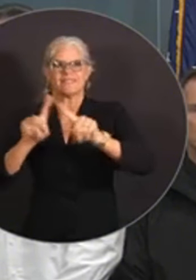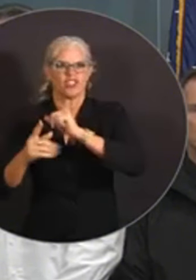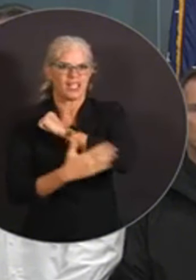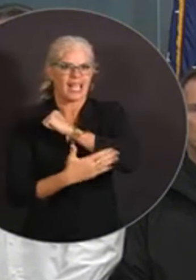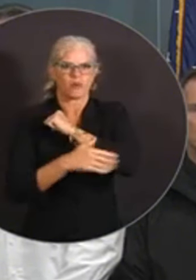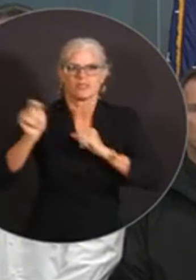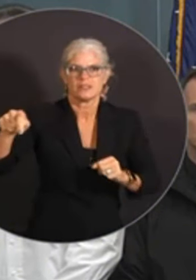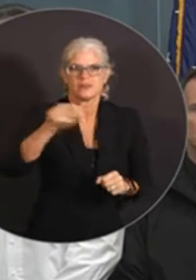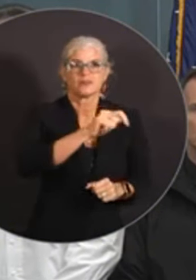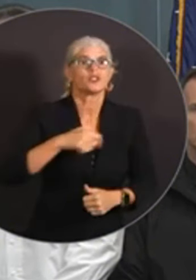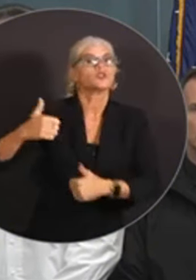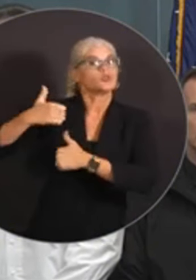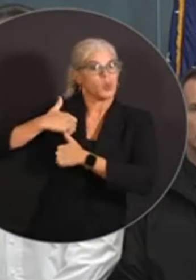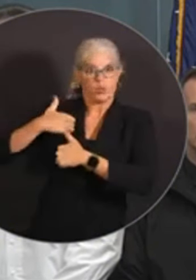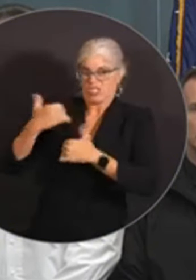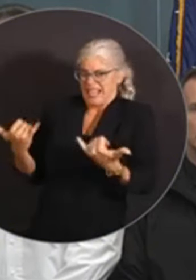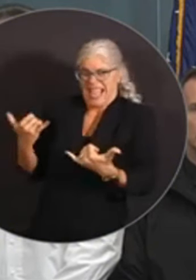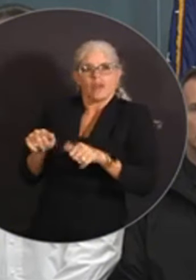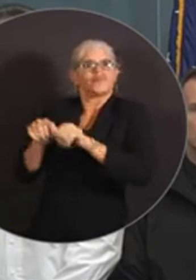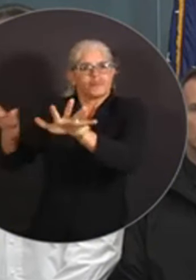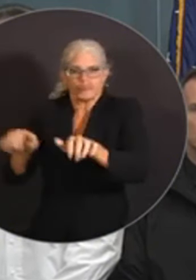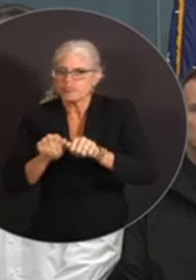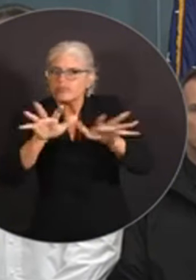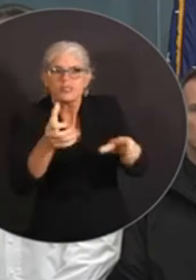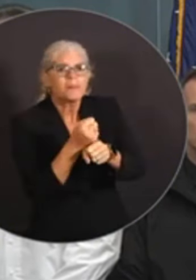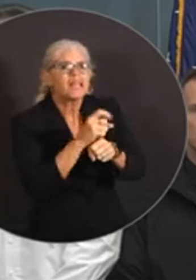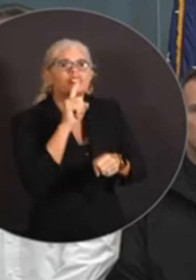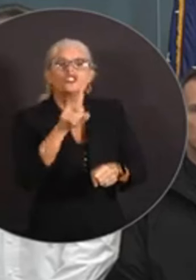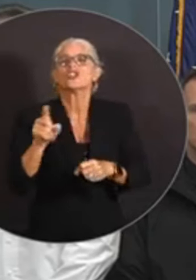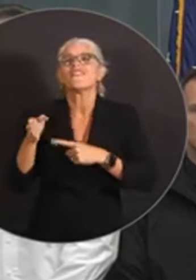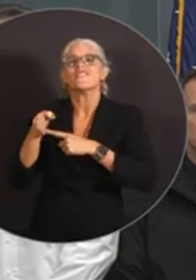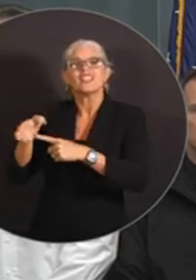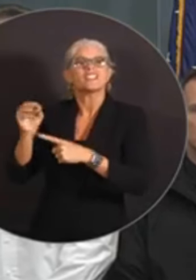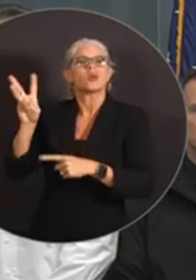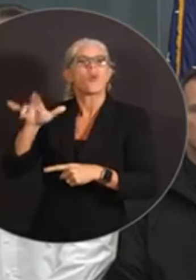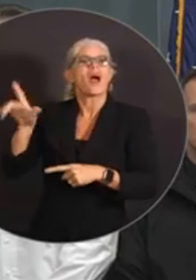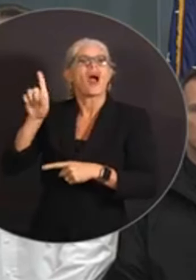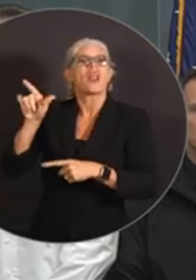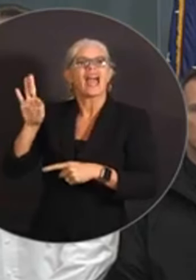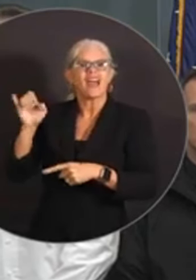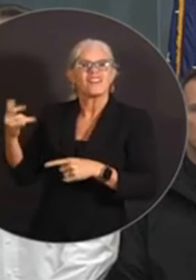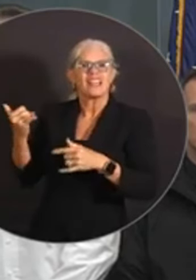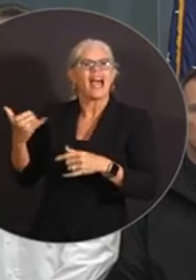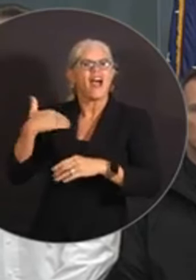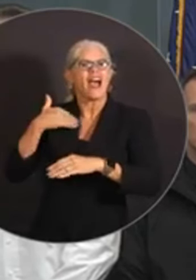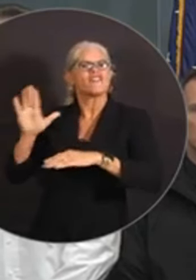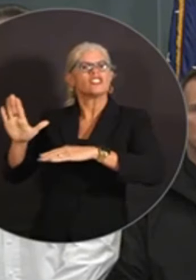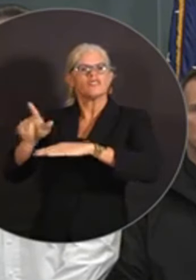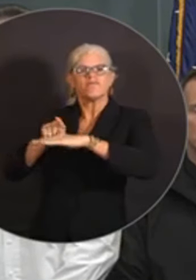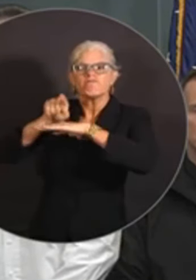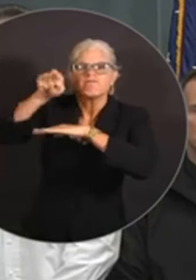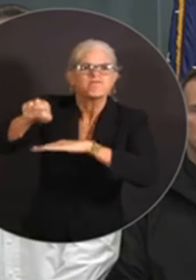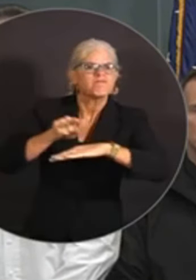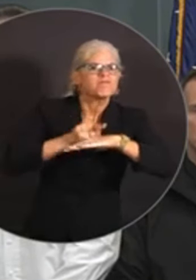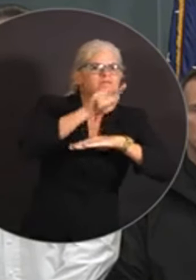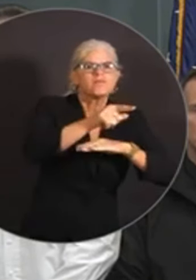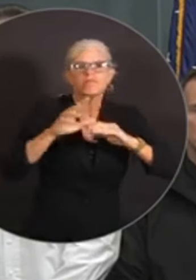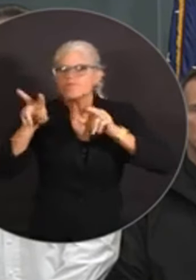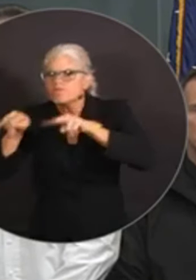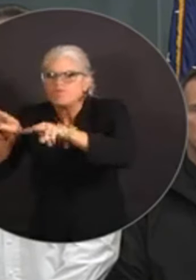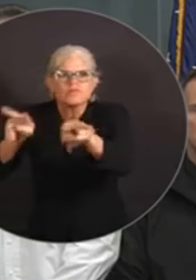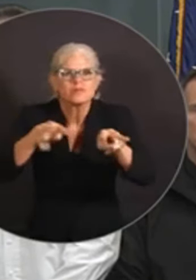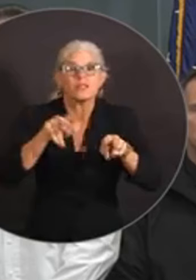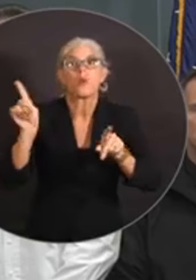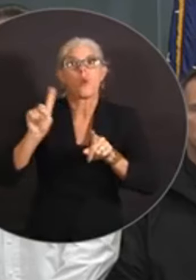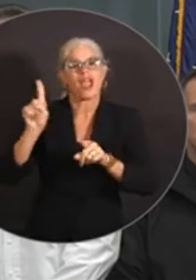Hay 6.500 soldados desplegados. La Comisión de Vía Silvestre también ha trabajado en Helisburgo y Pasco.